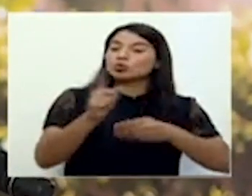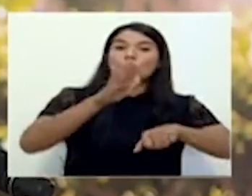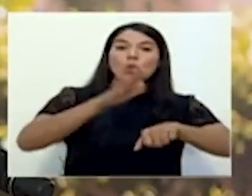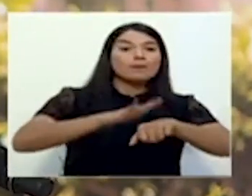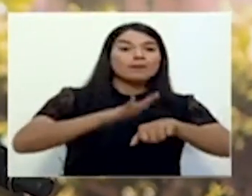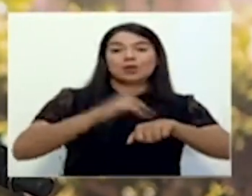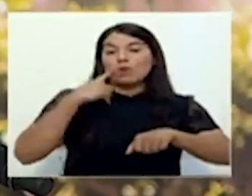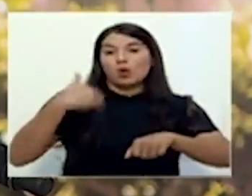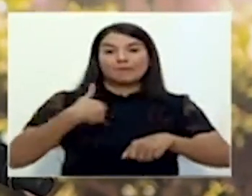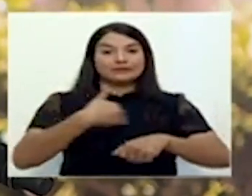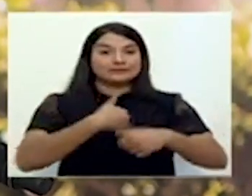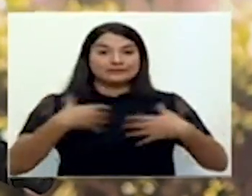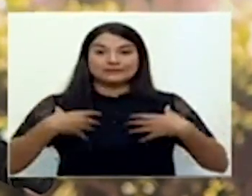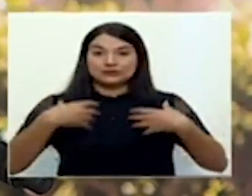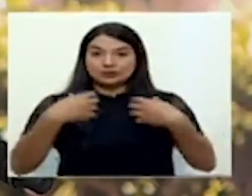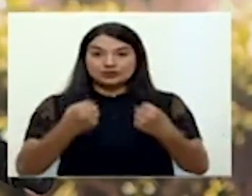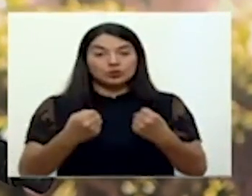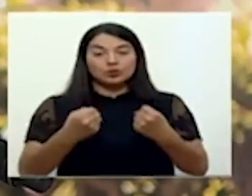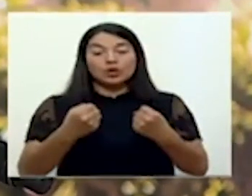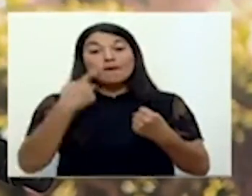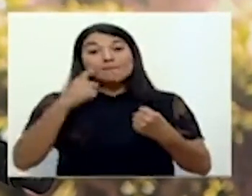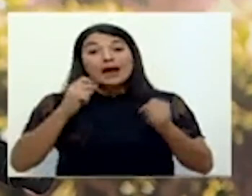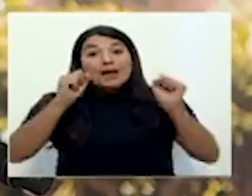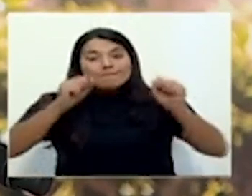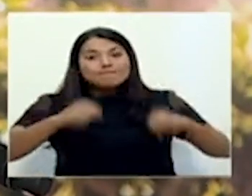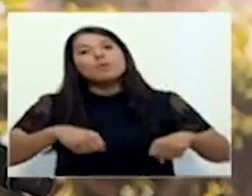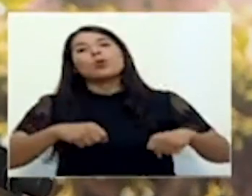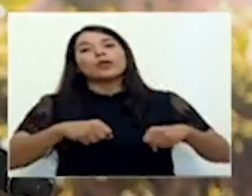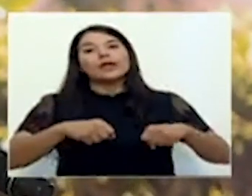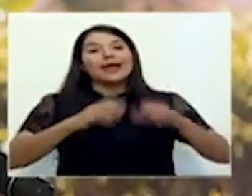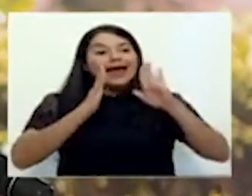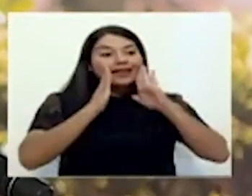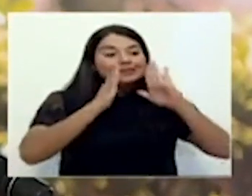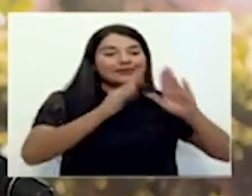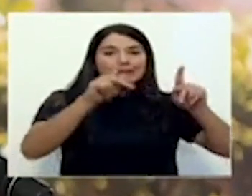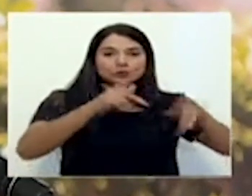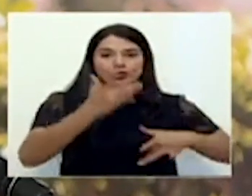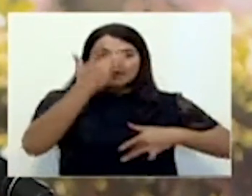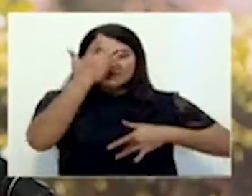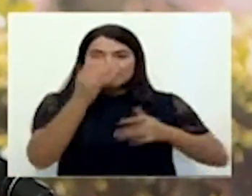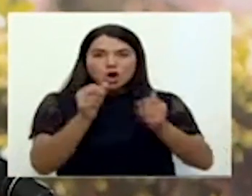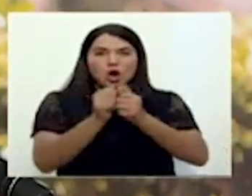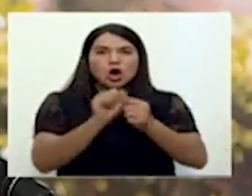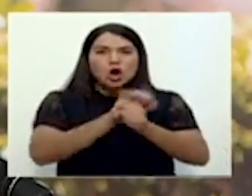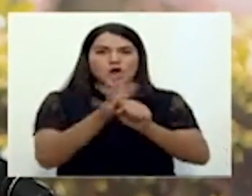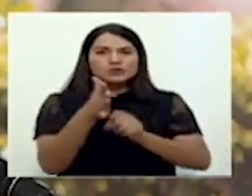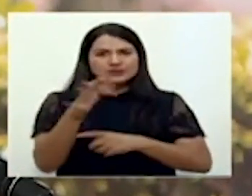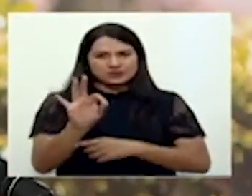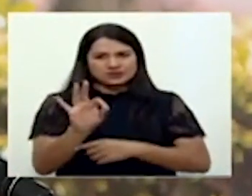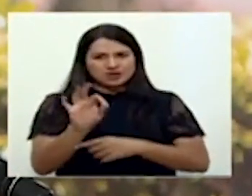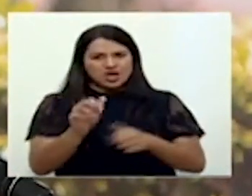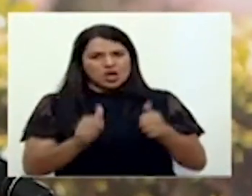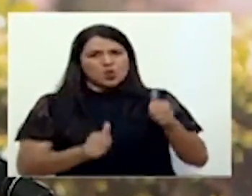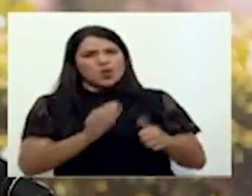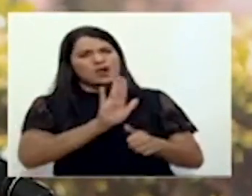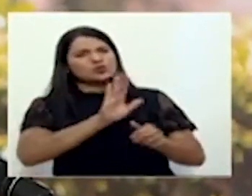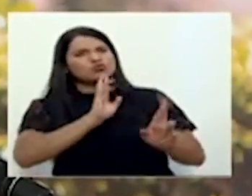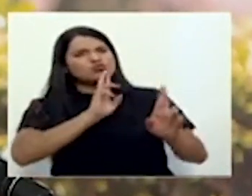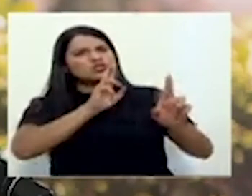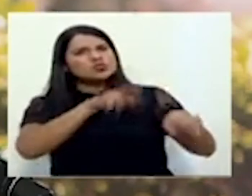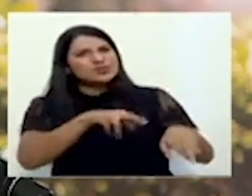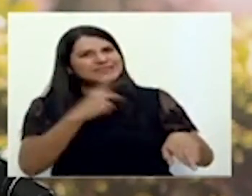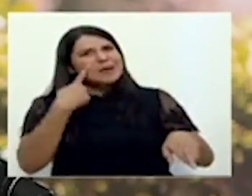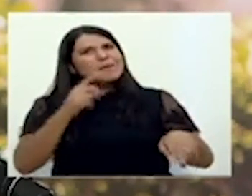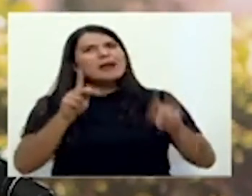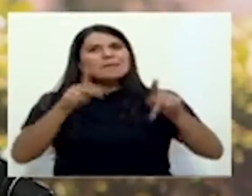para tratar pacientes COVID. ¿Cuál es su respuesta a quienes están en